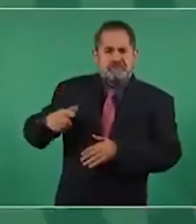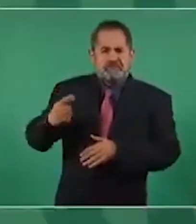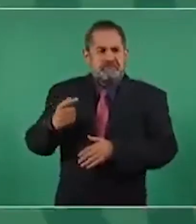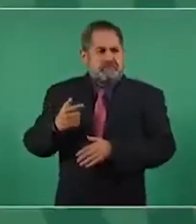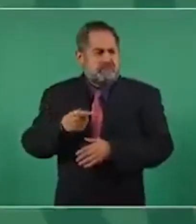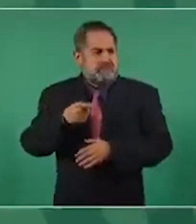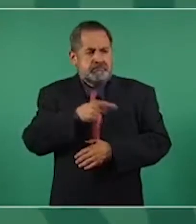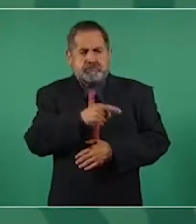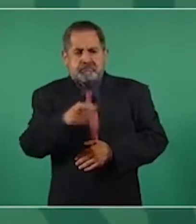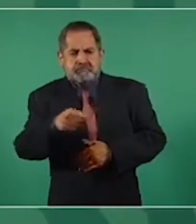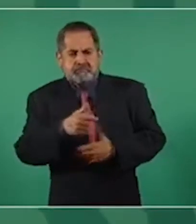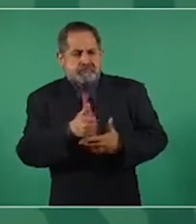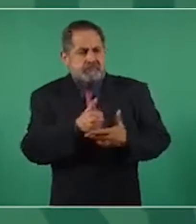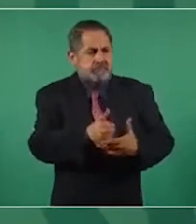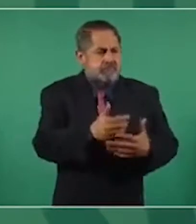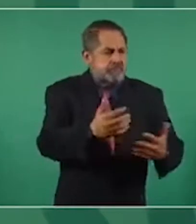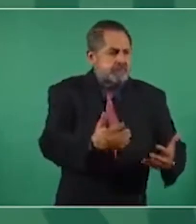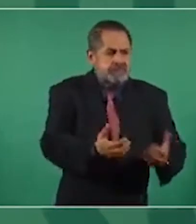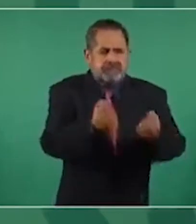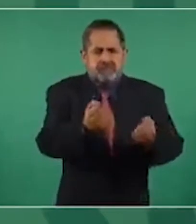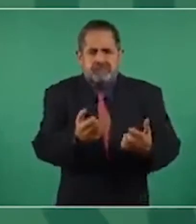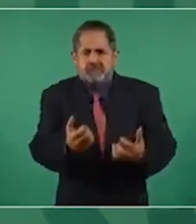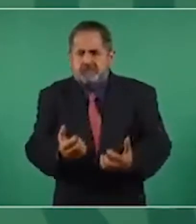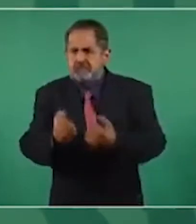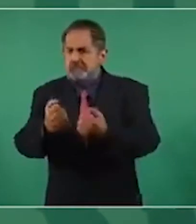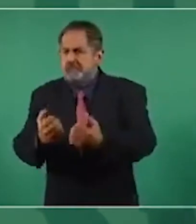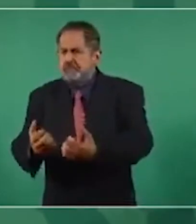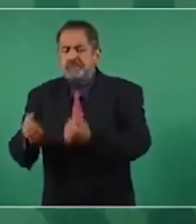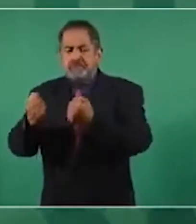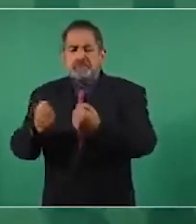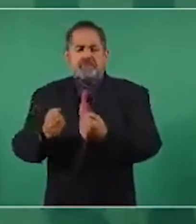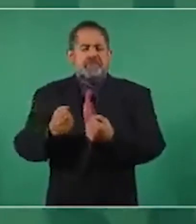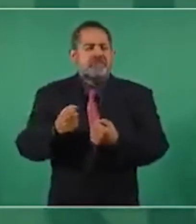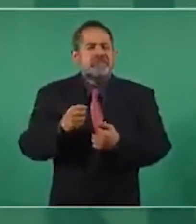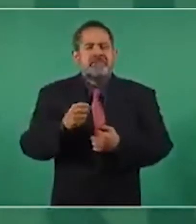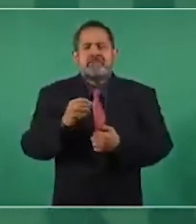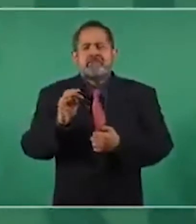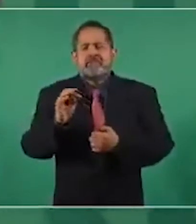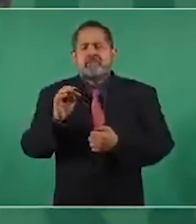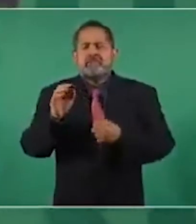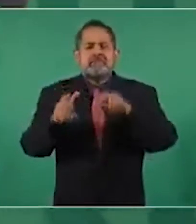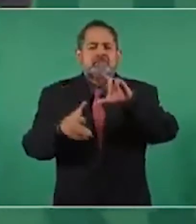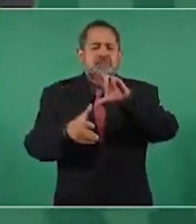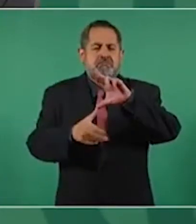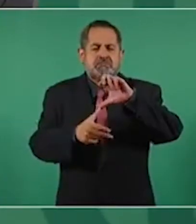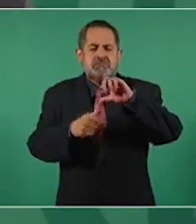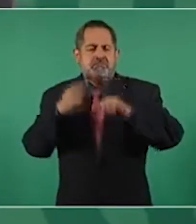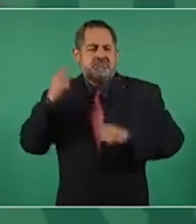vidas por huracanes, por inundaciones,